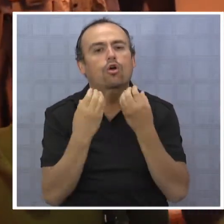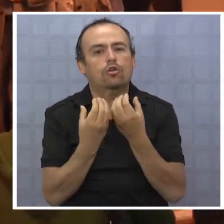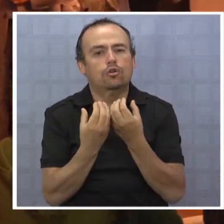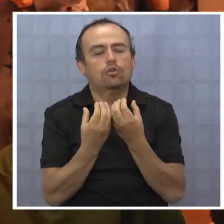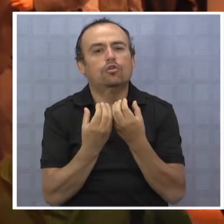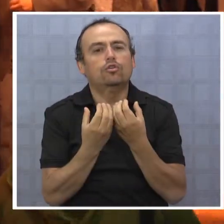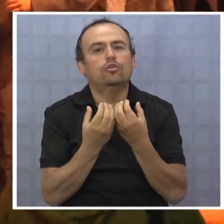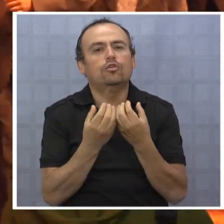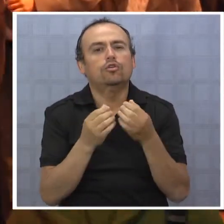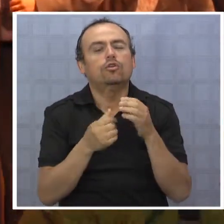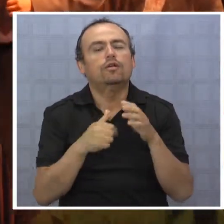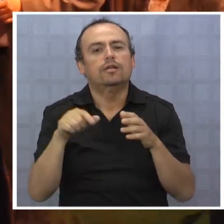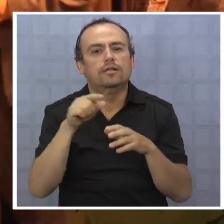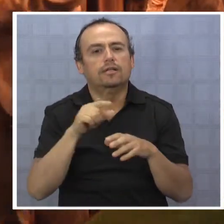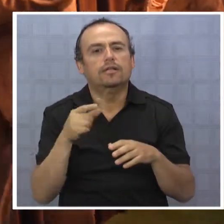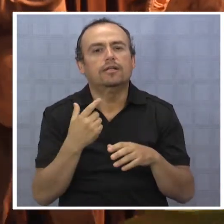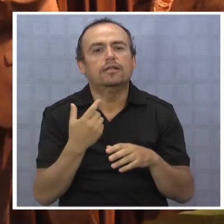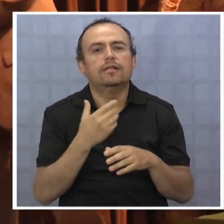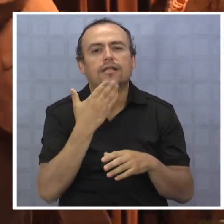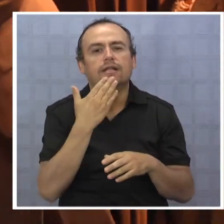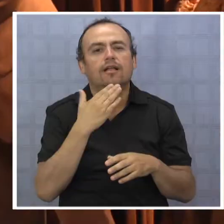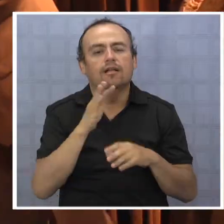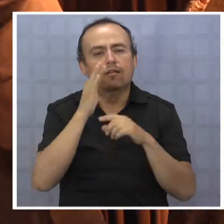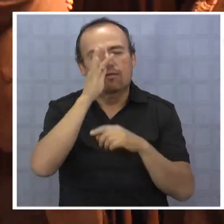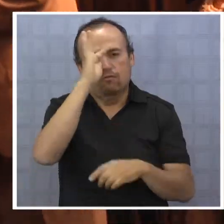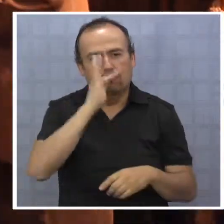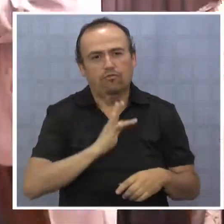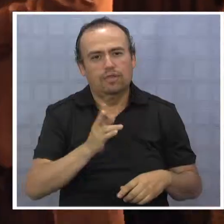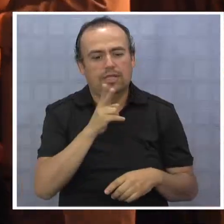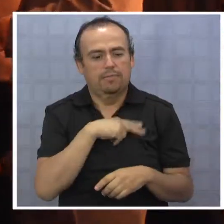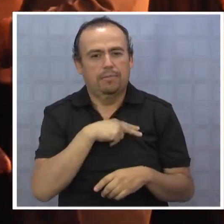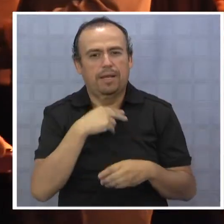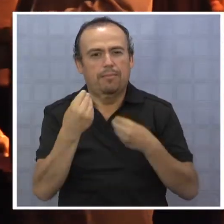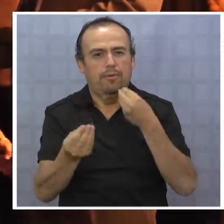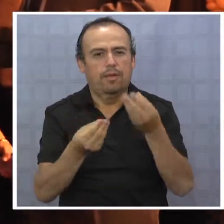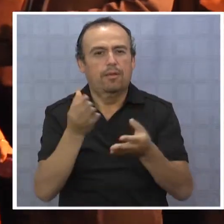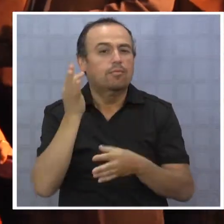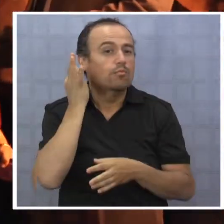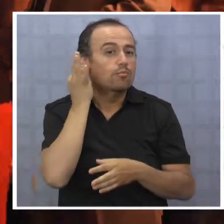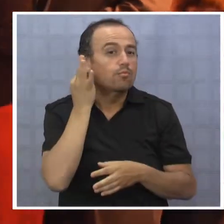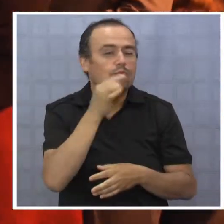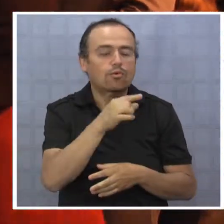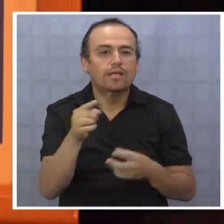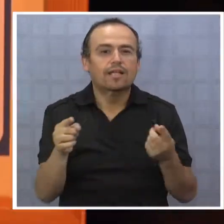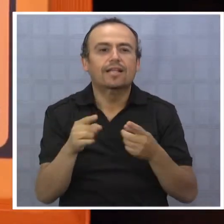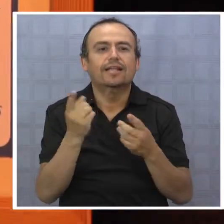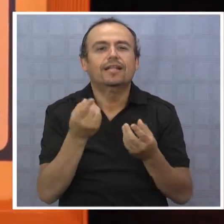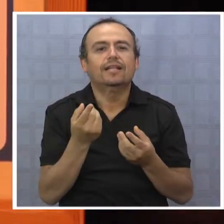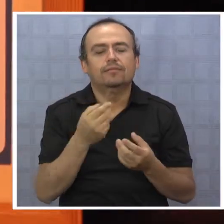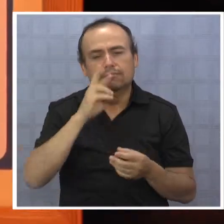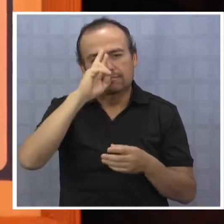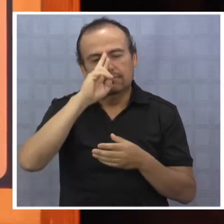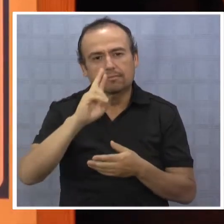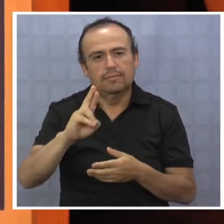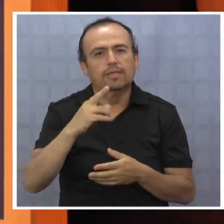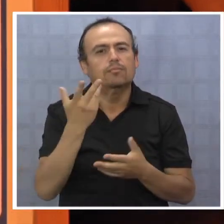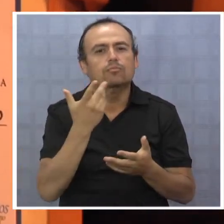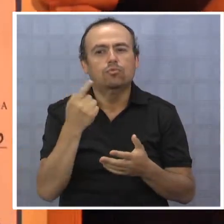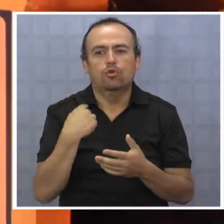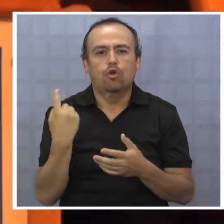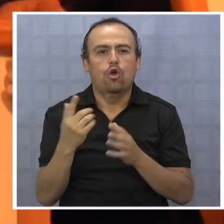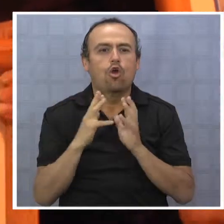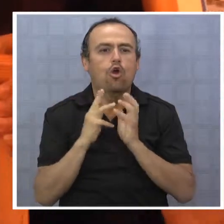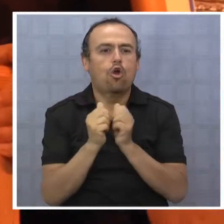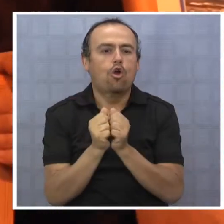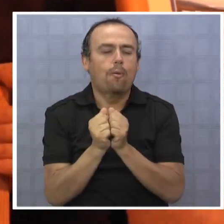entregaron estímulos a los funcionarios Yanela Arroyo, Nancy Castro, Sandra Arestequi y Germán Tobar, los cuales fueron reconocidos por sus